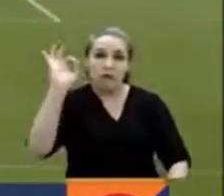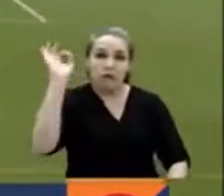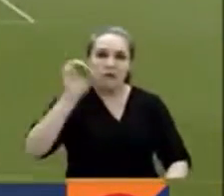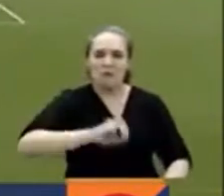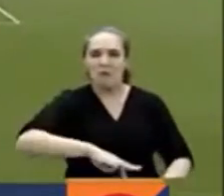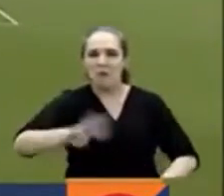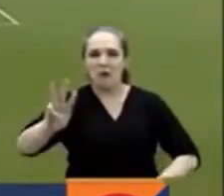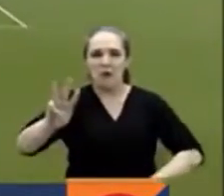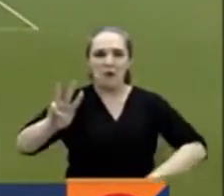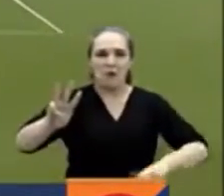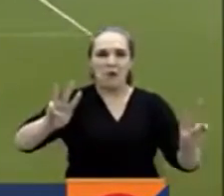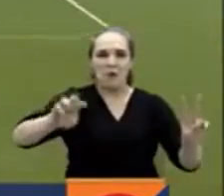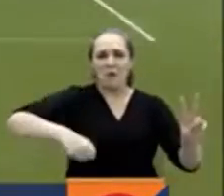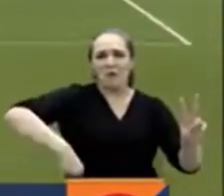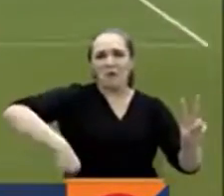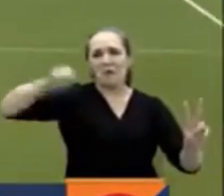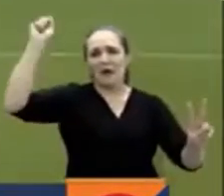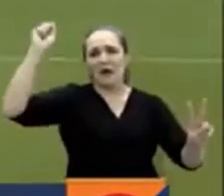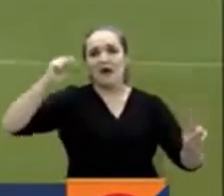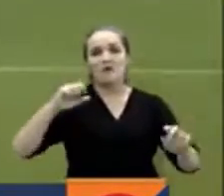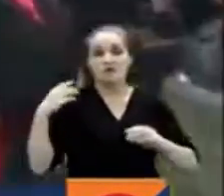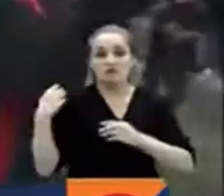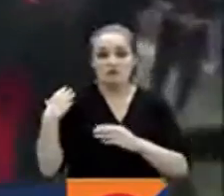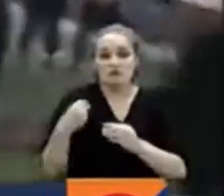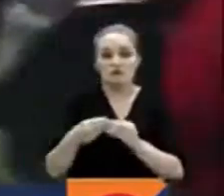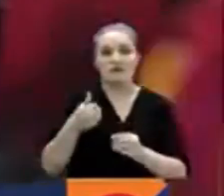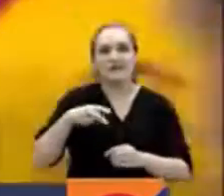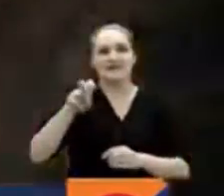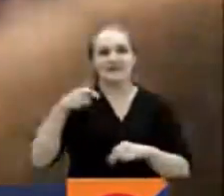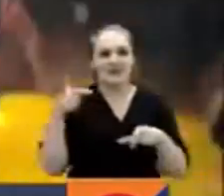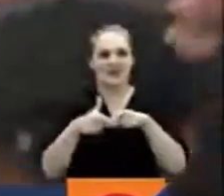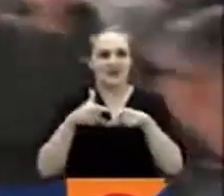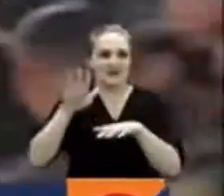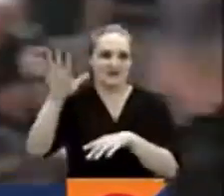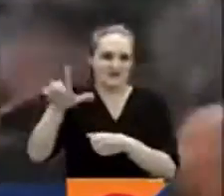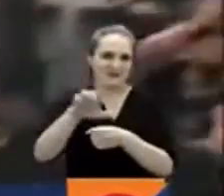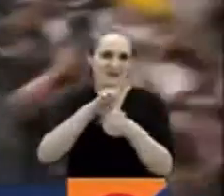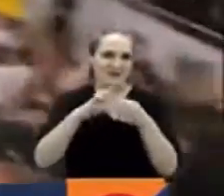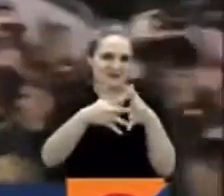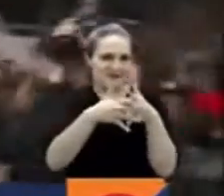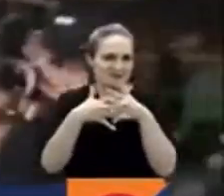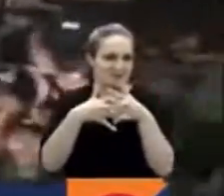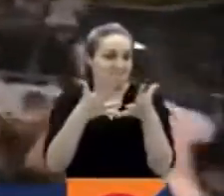permitió la clasificación. Son ya 17 goles en la MLS. Hasta acá la información deportiva.